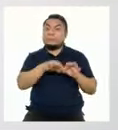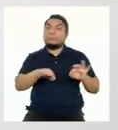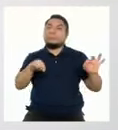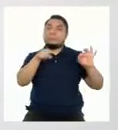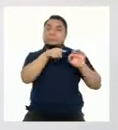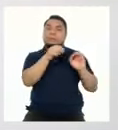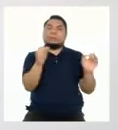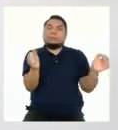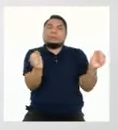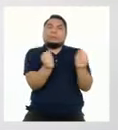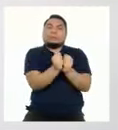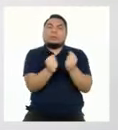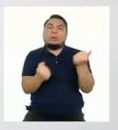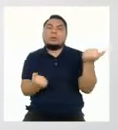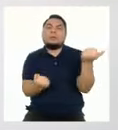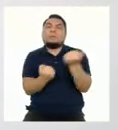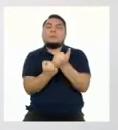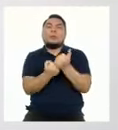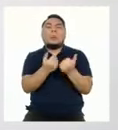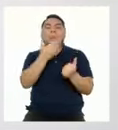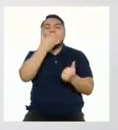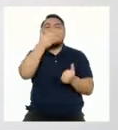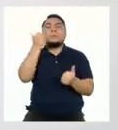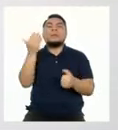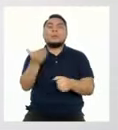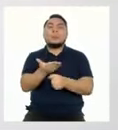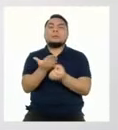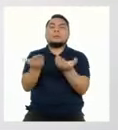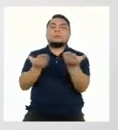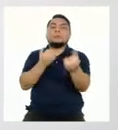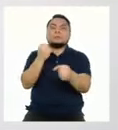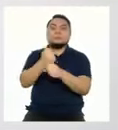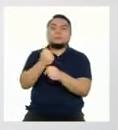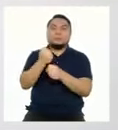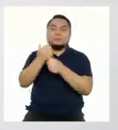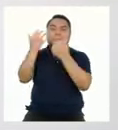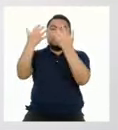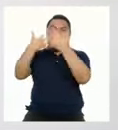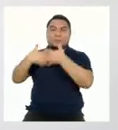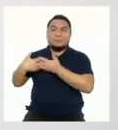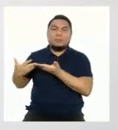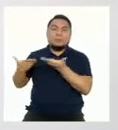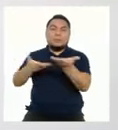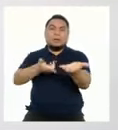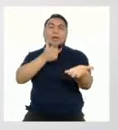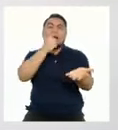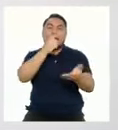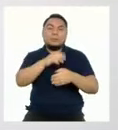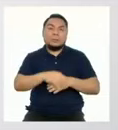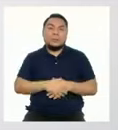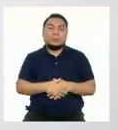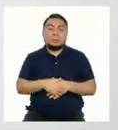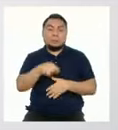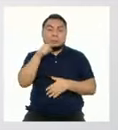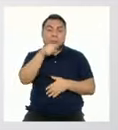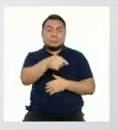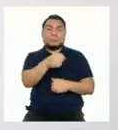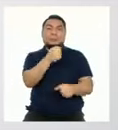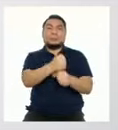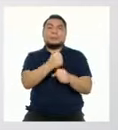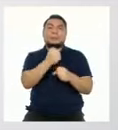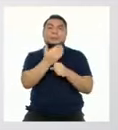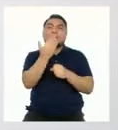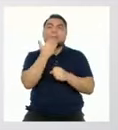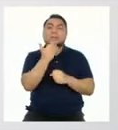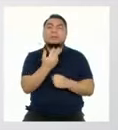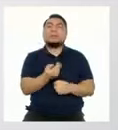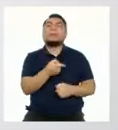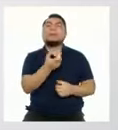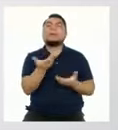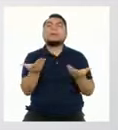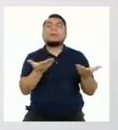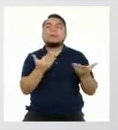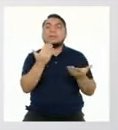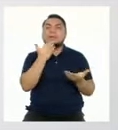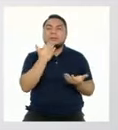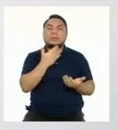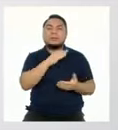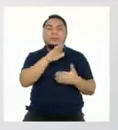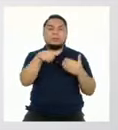Brinda acompañamiento y soporte para mejorar la gestión de las empresas prestadoras. Este trabajo lo hace de forma